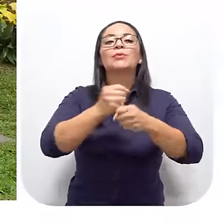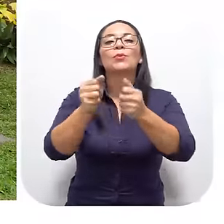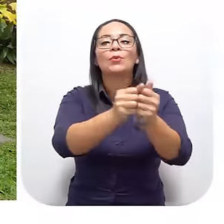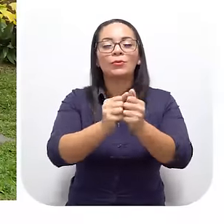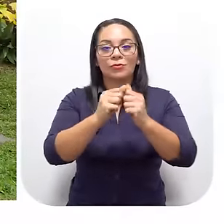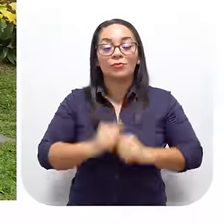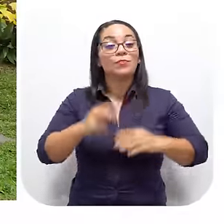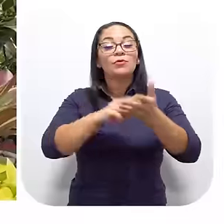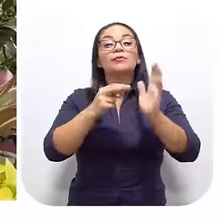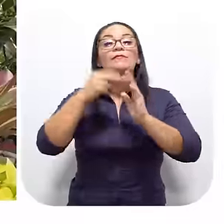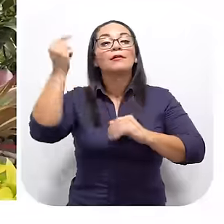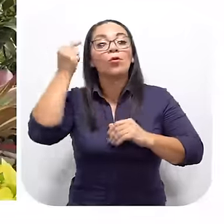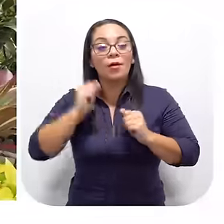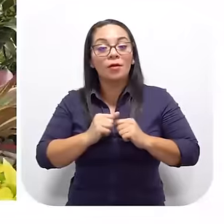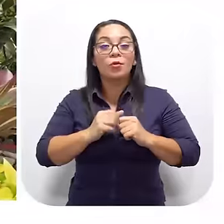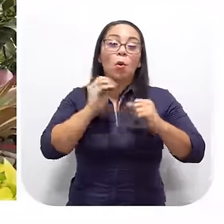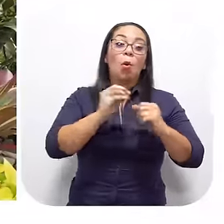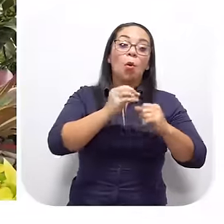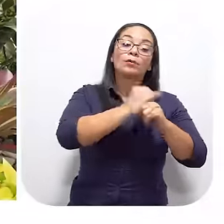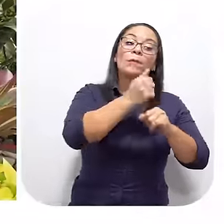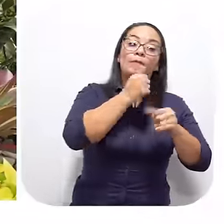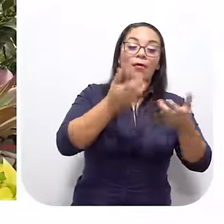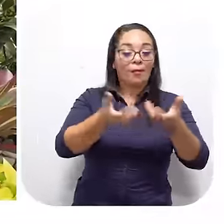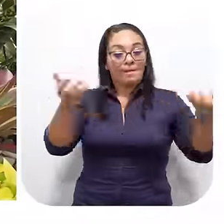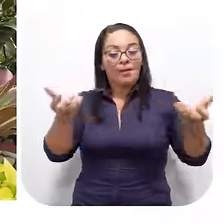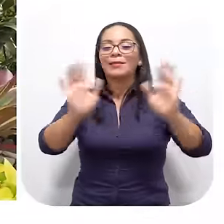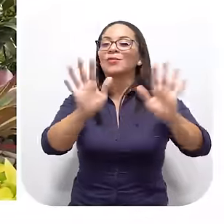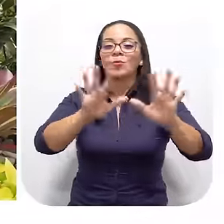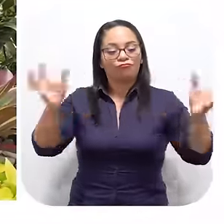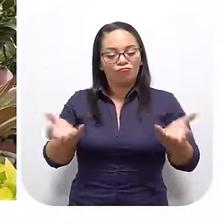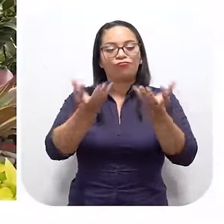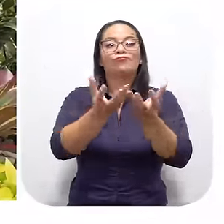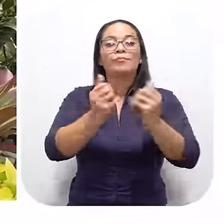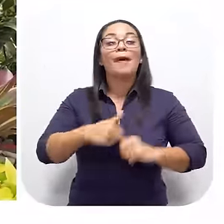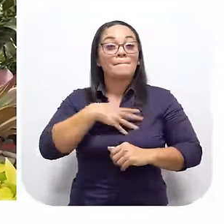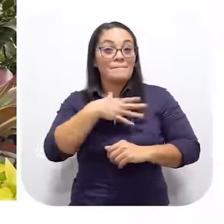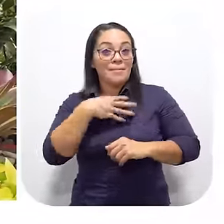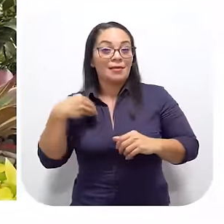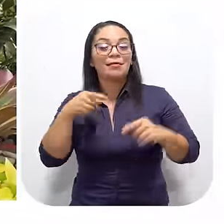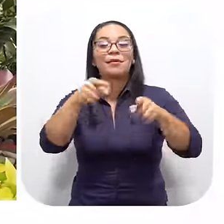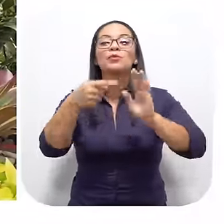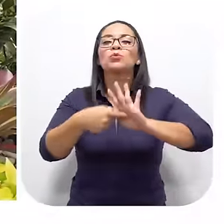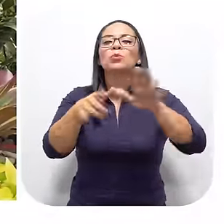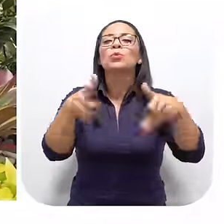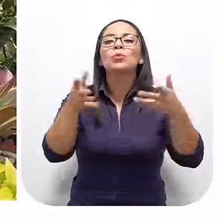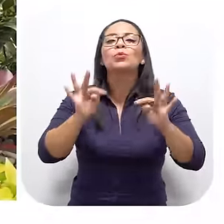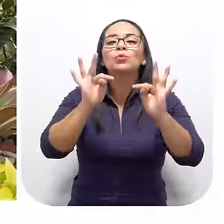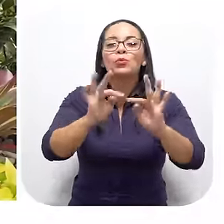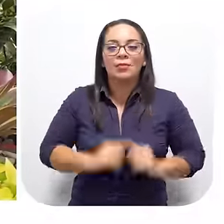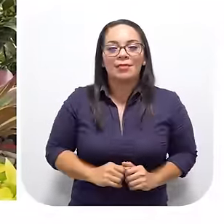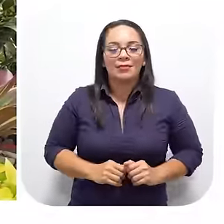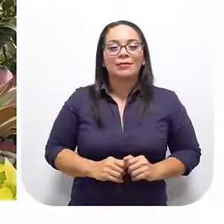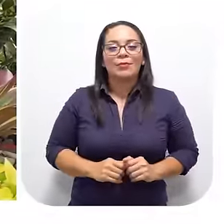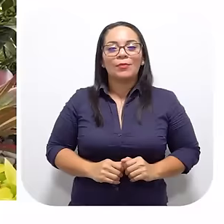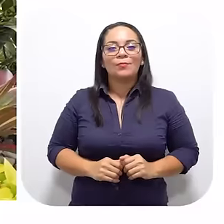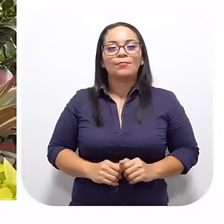A trabajar juntos No se trata De gobierno O sector privado Y lo que más me encanta Es que esto demuestra Que